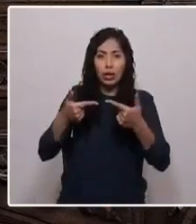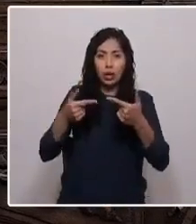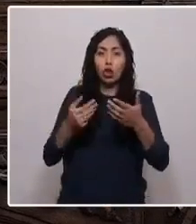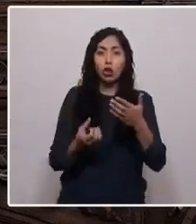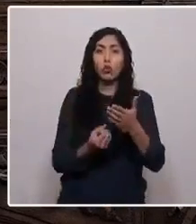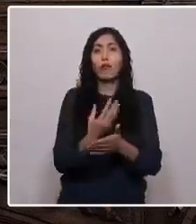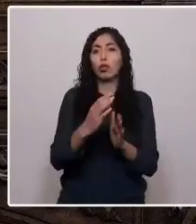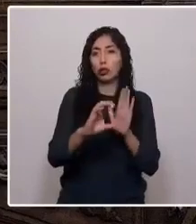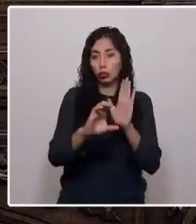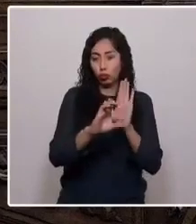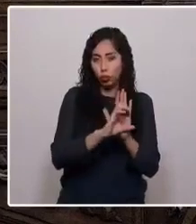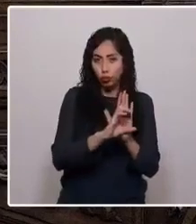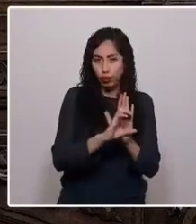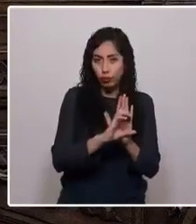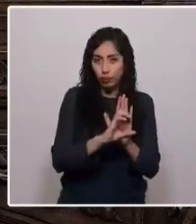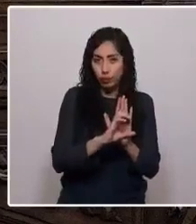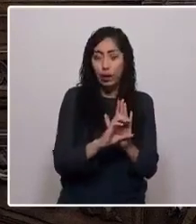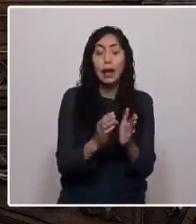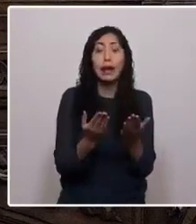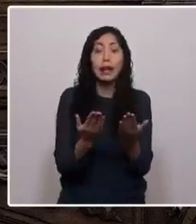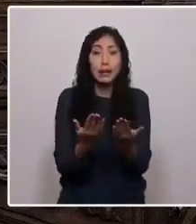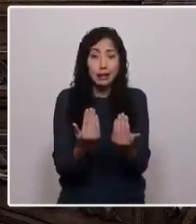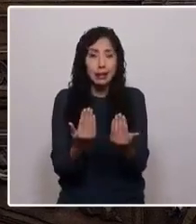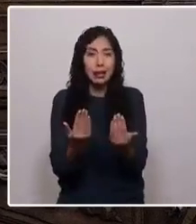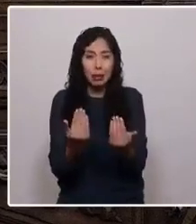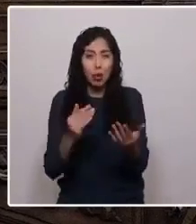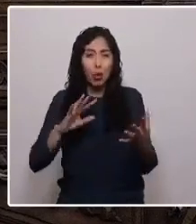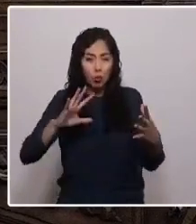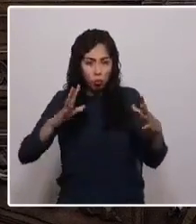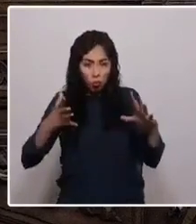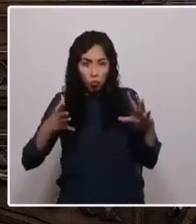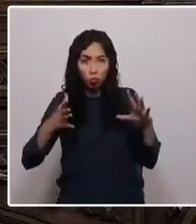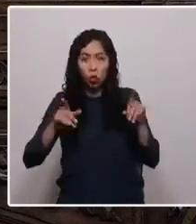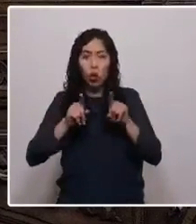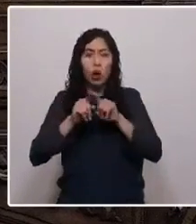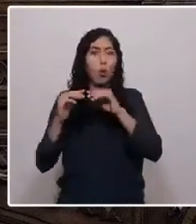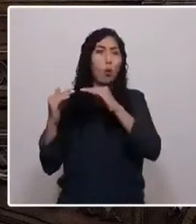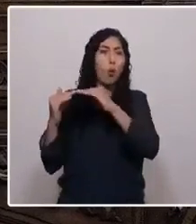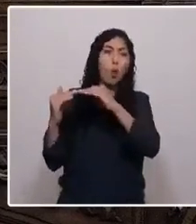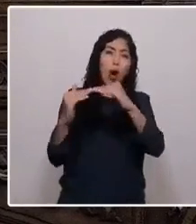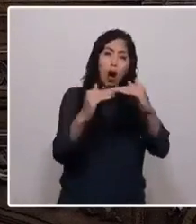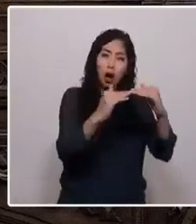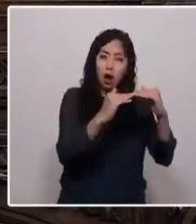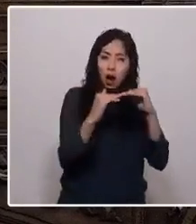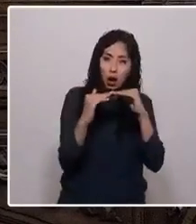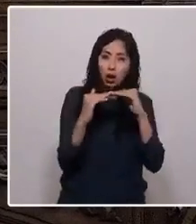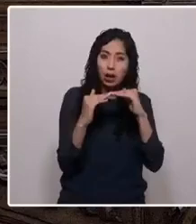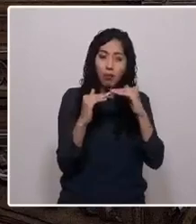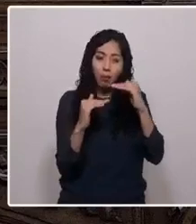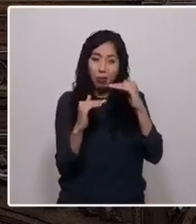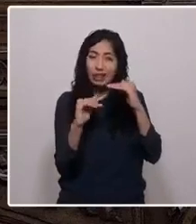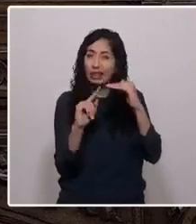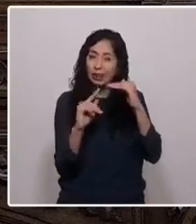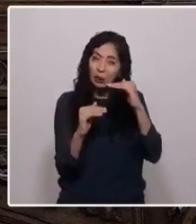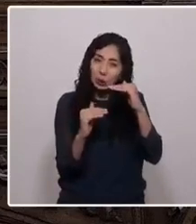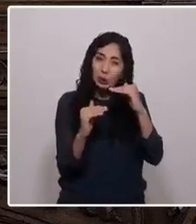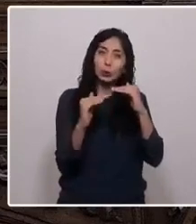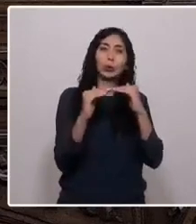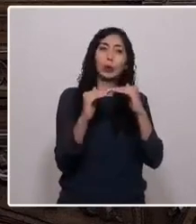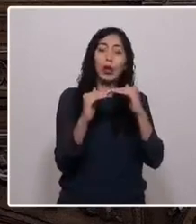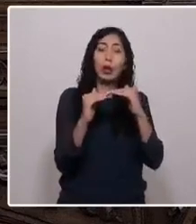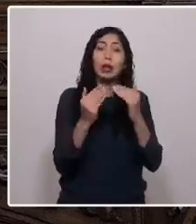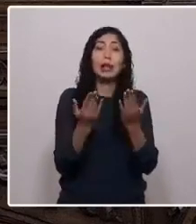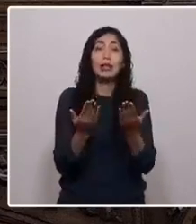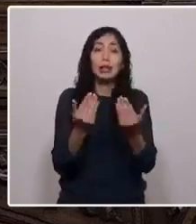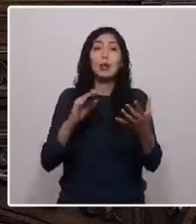Necesitamos, en fin, un mundo mucho más igualitario, mucho menos desigual, un mundo que nos